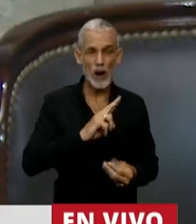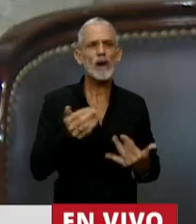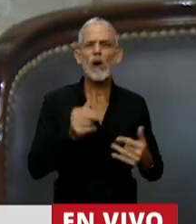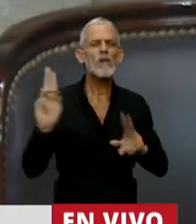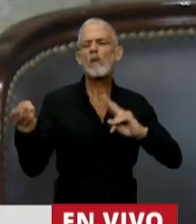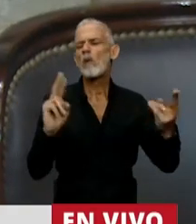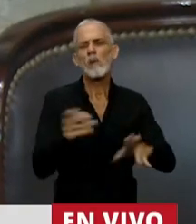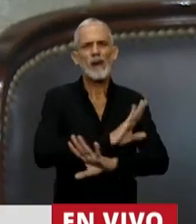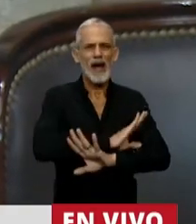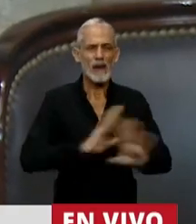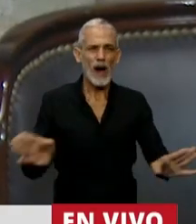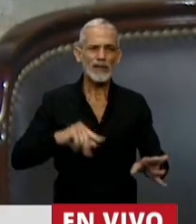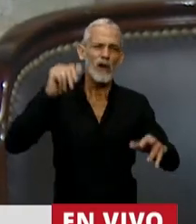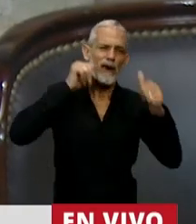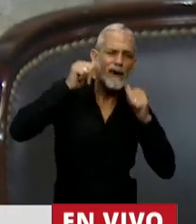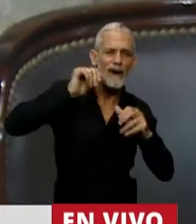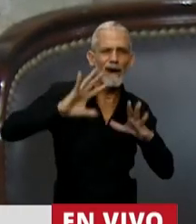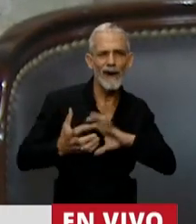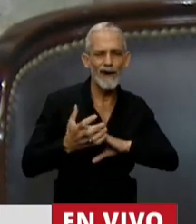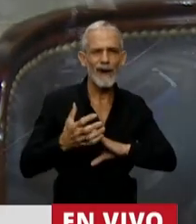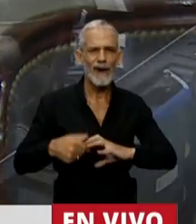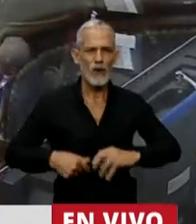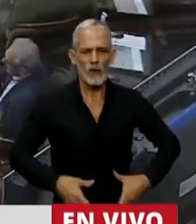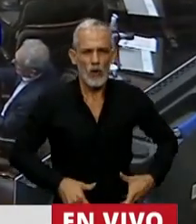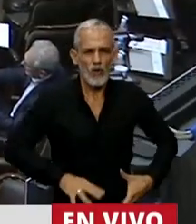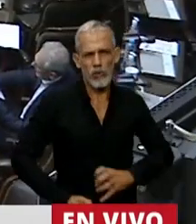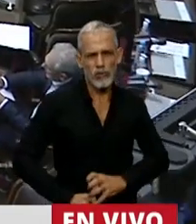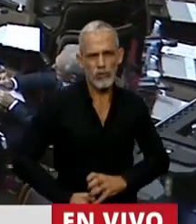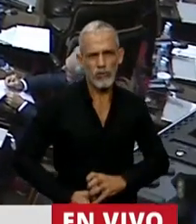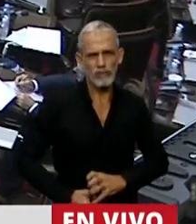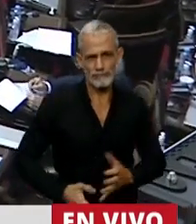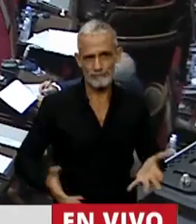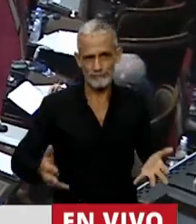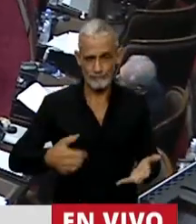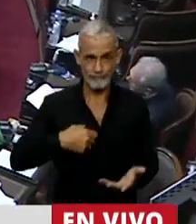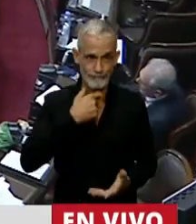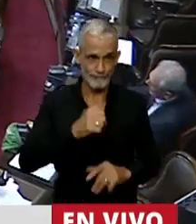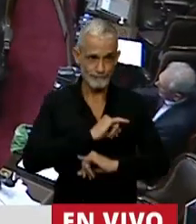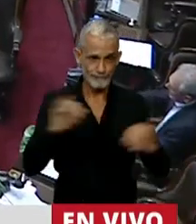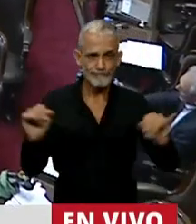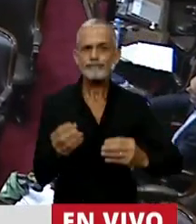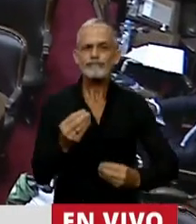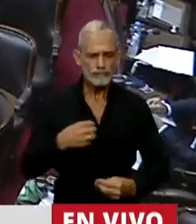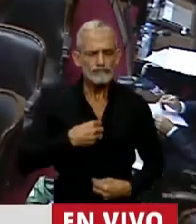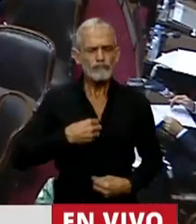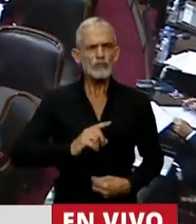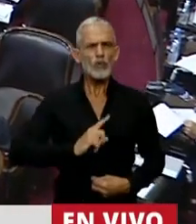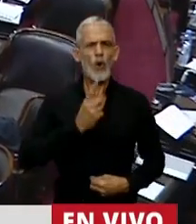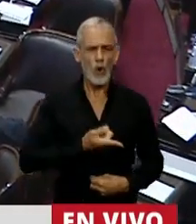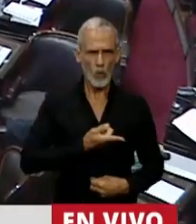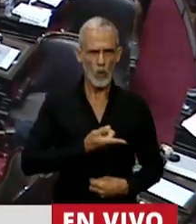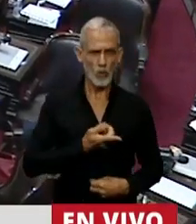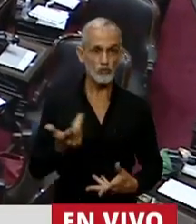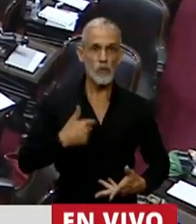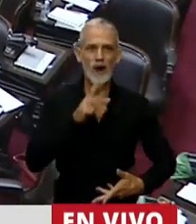de morir o queden mutiladas con sus órganos reproductivos. Quiero decir, señor presidente, que siento un orgullo tremendo